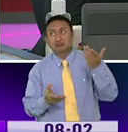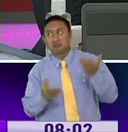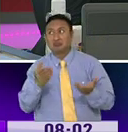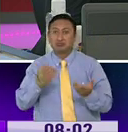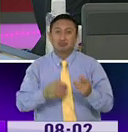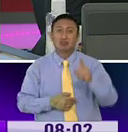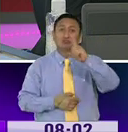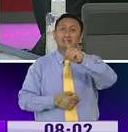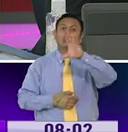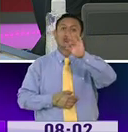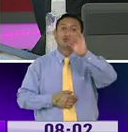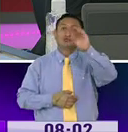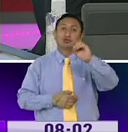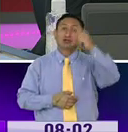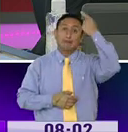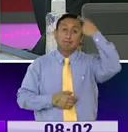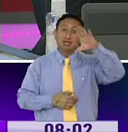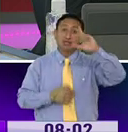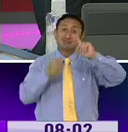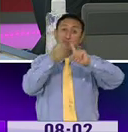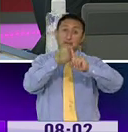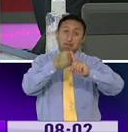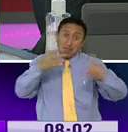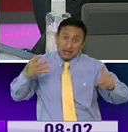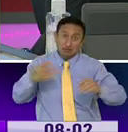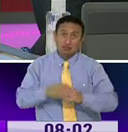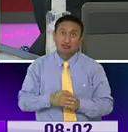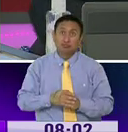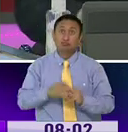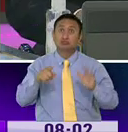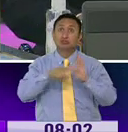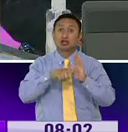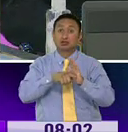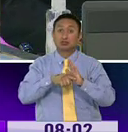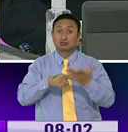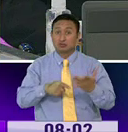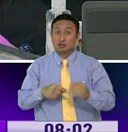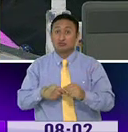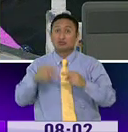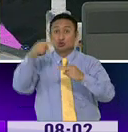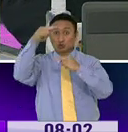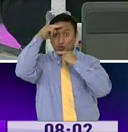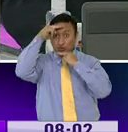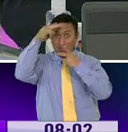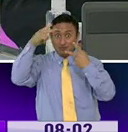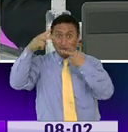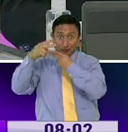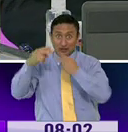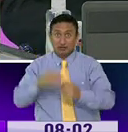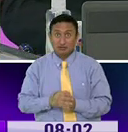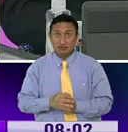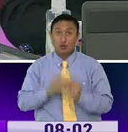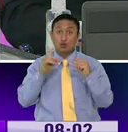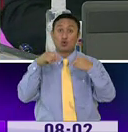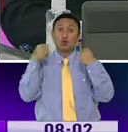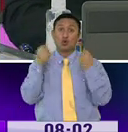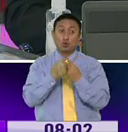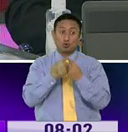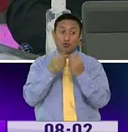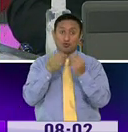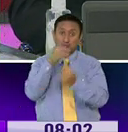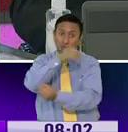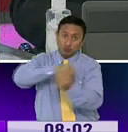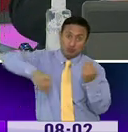Llegaron hasta 180 millones de impactos. Eso no quiere decir que sean 180 millones de noticias falsas, sino que el grupo de noticias falsas dieron